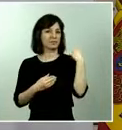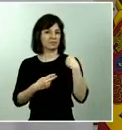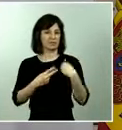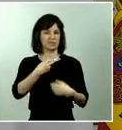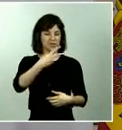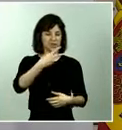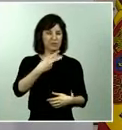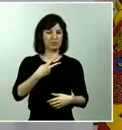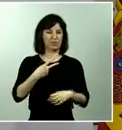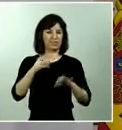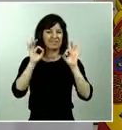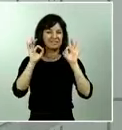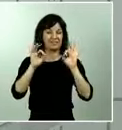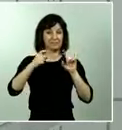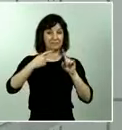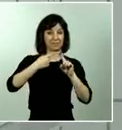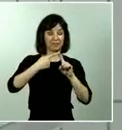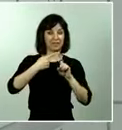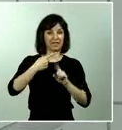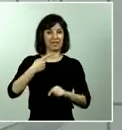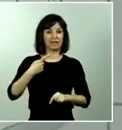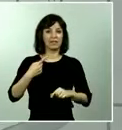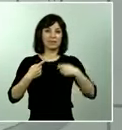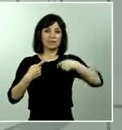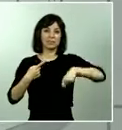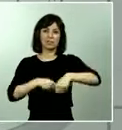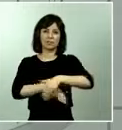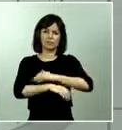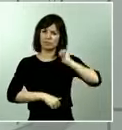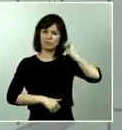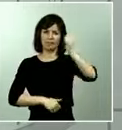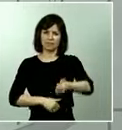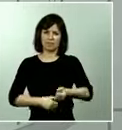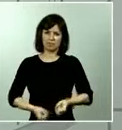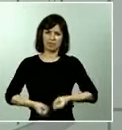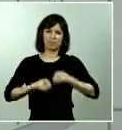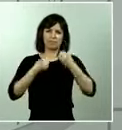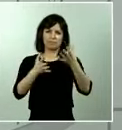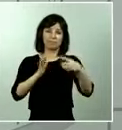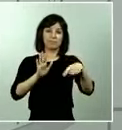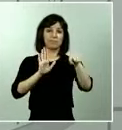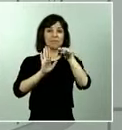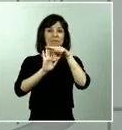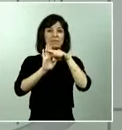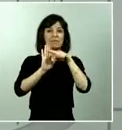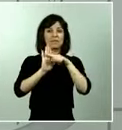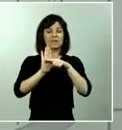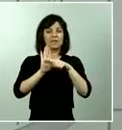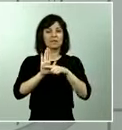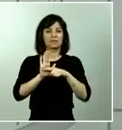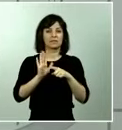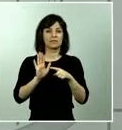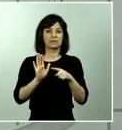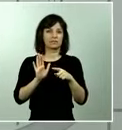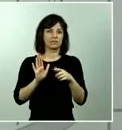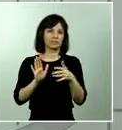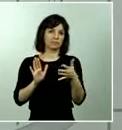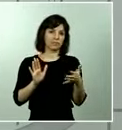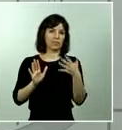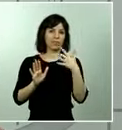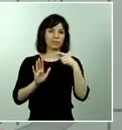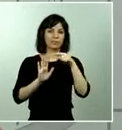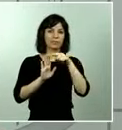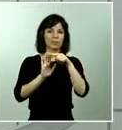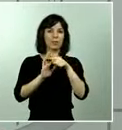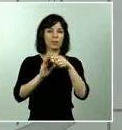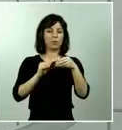primera el presidente del gobierno ha dicho siempre que va a tomar estas medidas en este caso esta medida de flexibilización del régimen de confinamiento